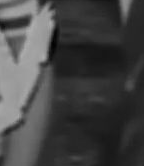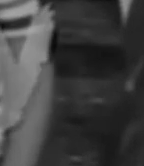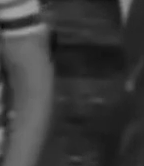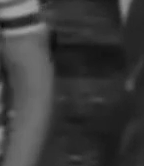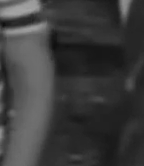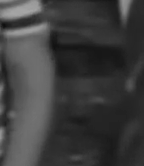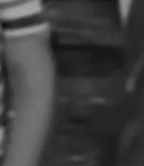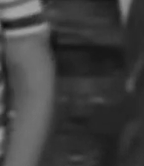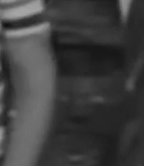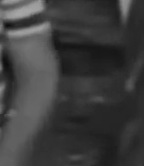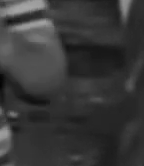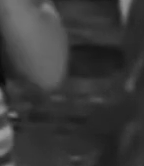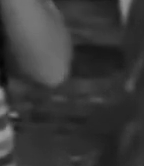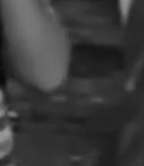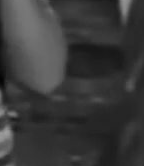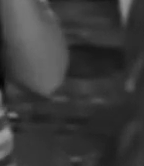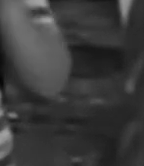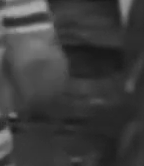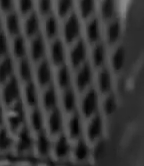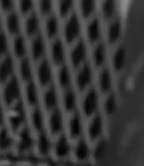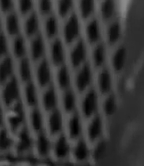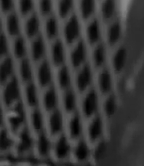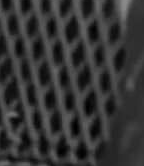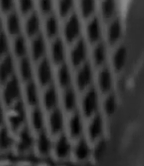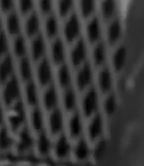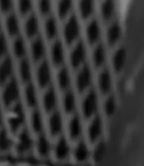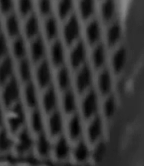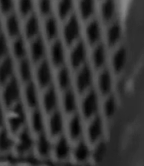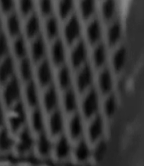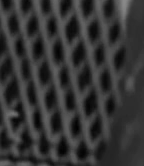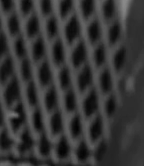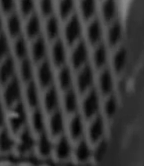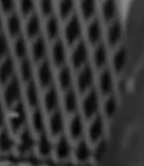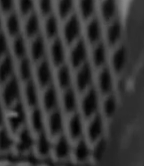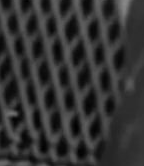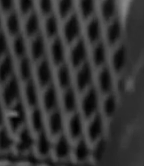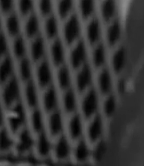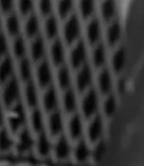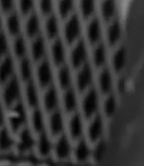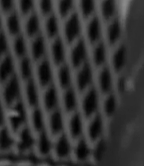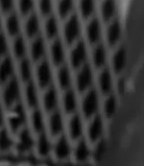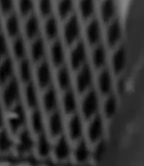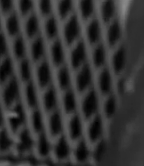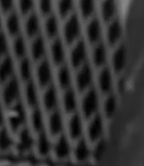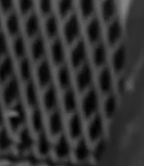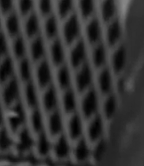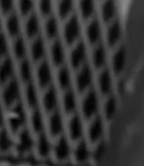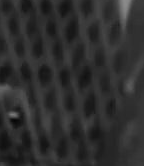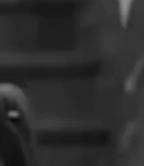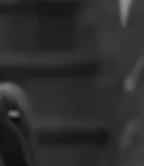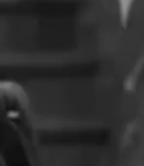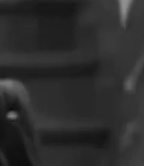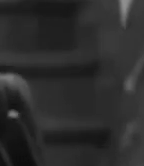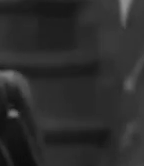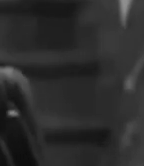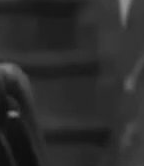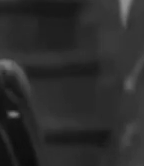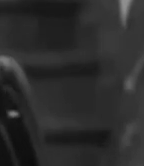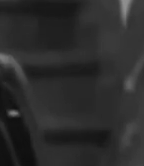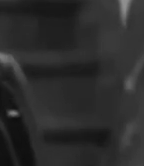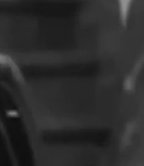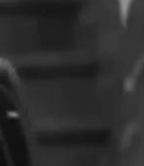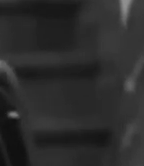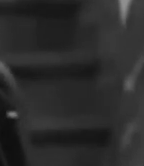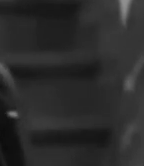comenzó a emitirse en 1964 y aunque interrumpió sus emisiones dos años más tarde el éxito en todo el mundo